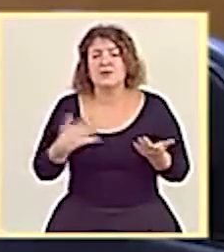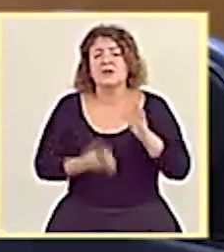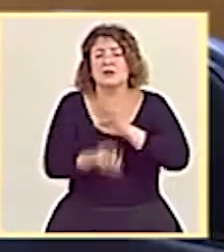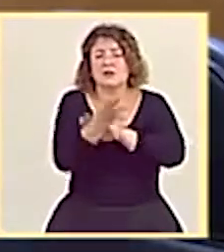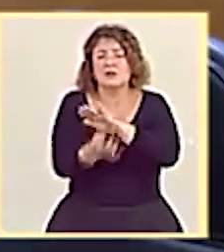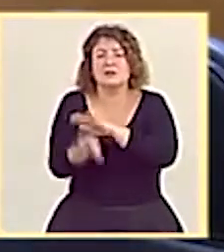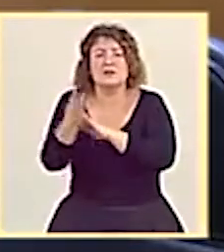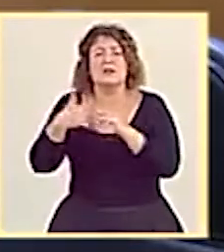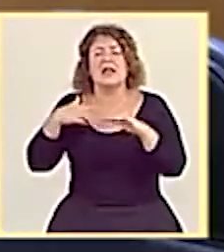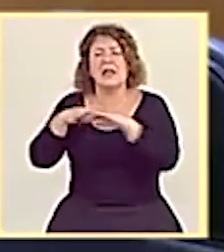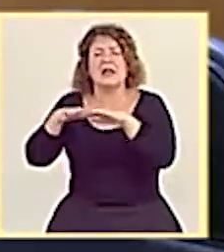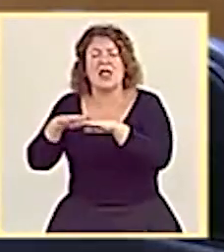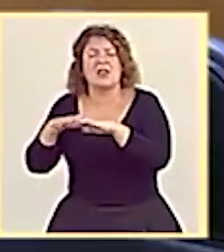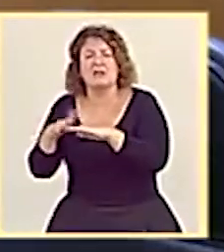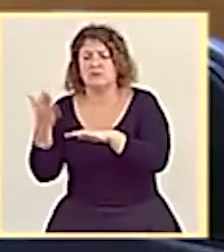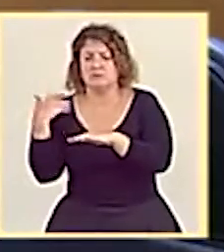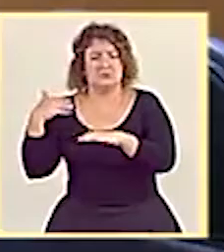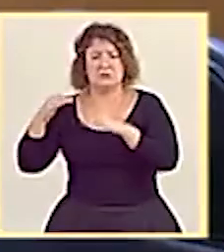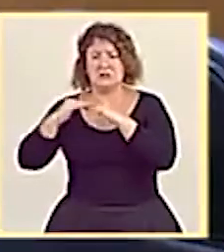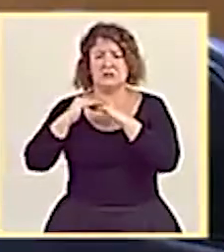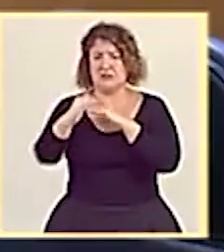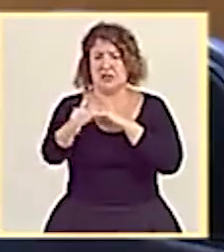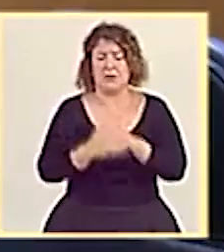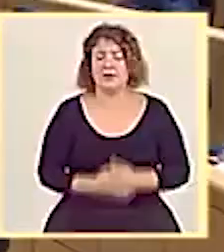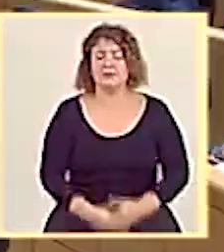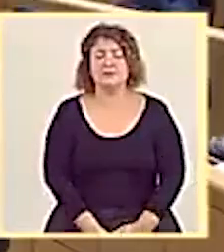siendo estable a lo largo de los últimos años.